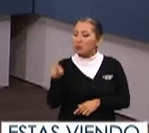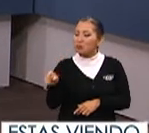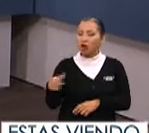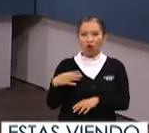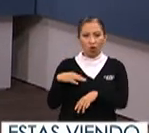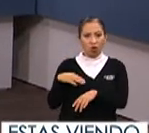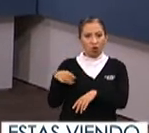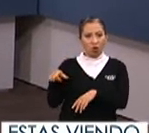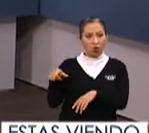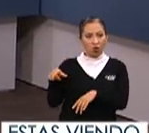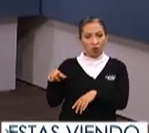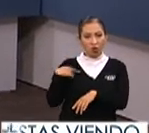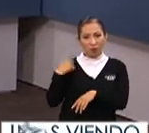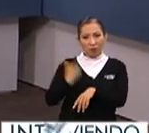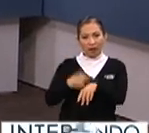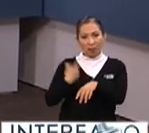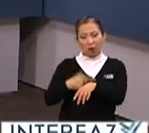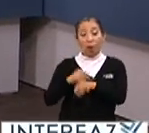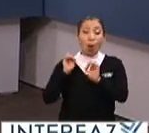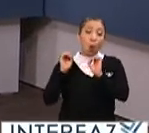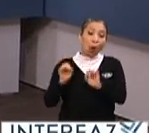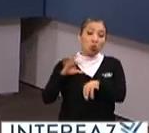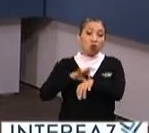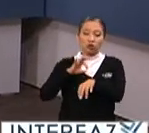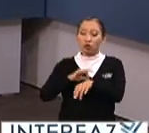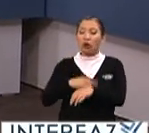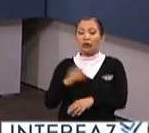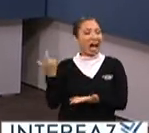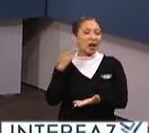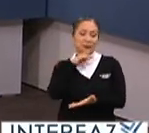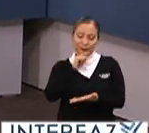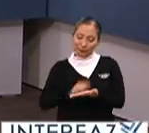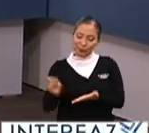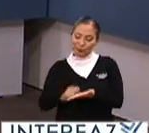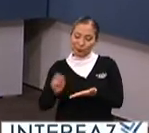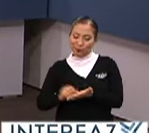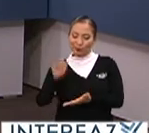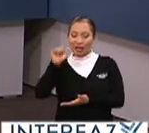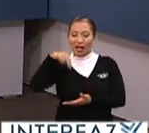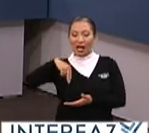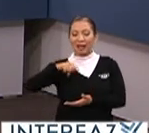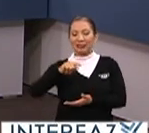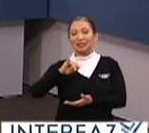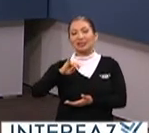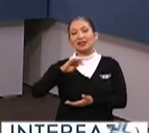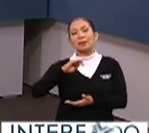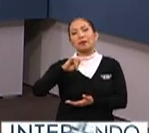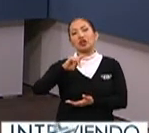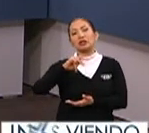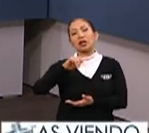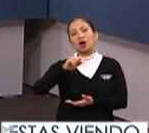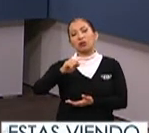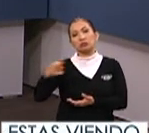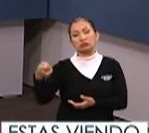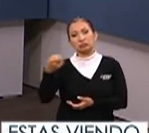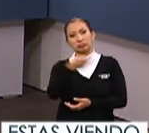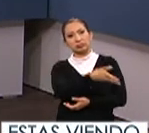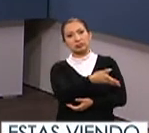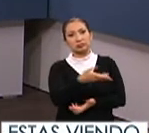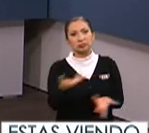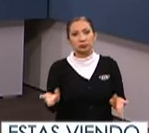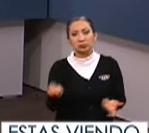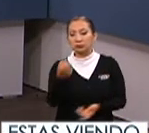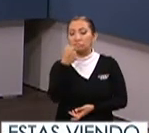enfermo o el mismo médico pues prescribe o se busca alguna manera, ¿no? De que se prescriba algún